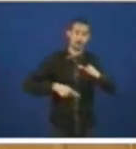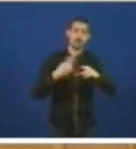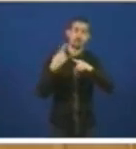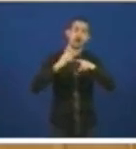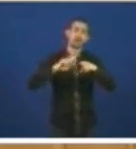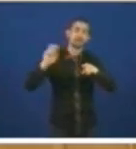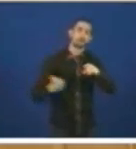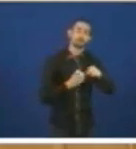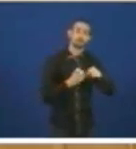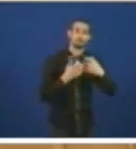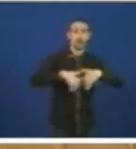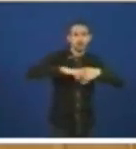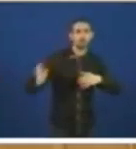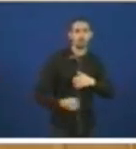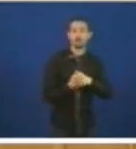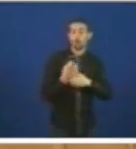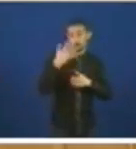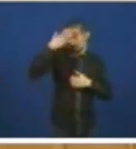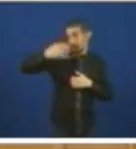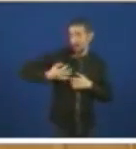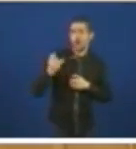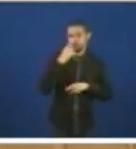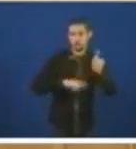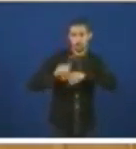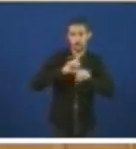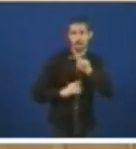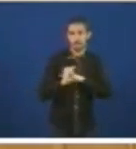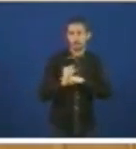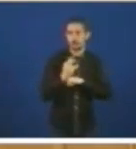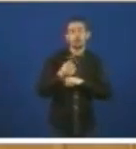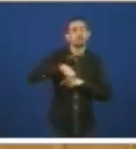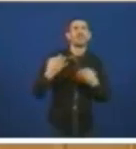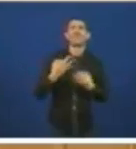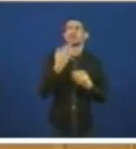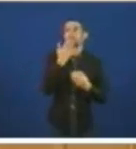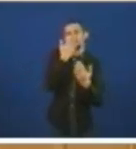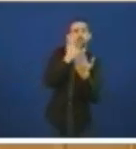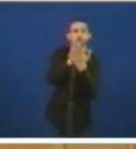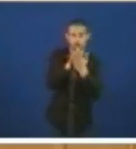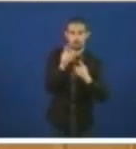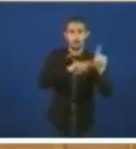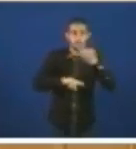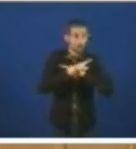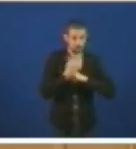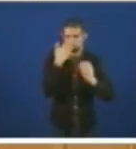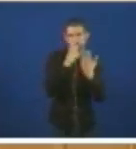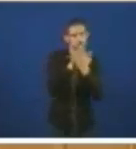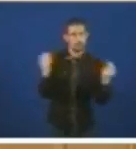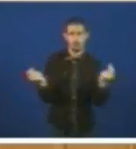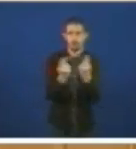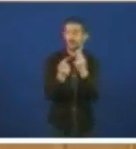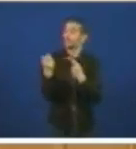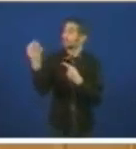é verdad que temos un problema que estamos asumindo de frente un problema que usted teña que ser